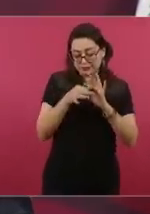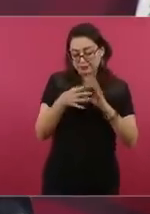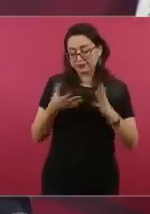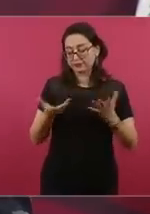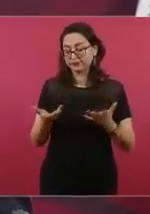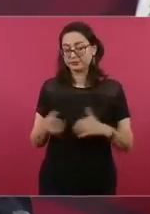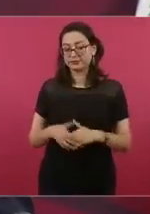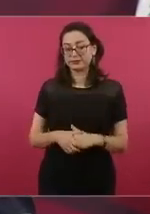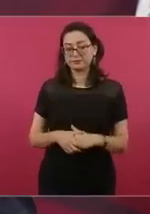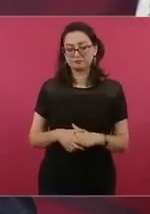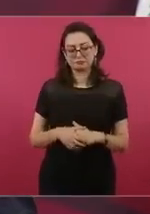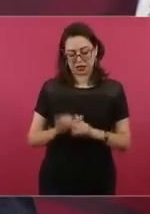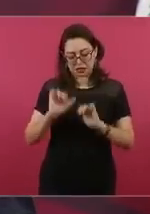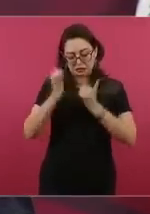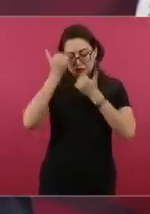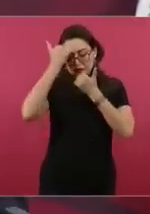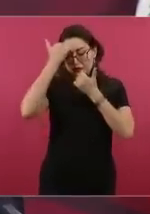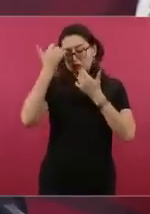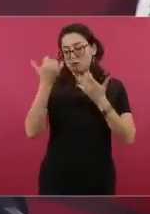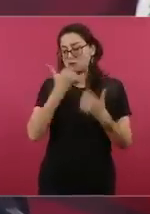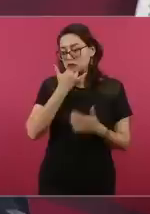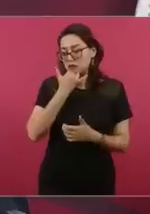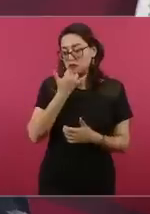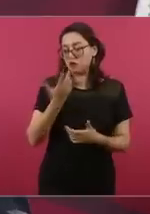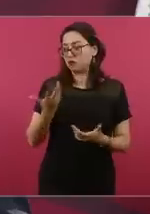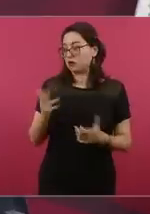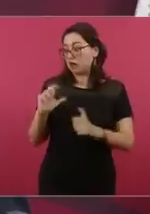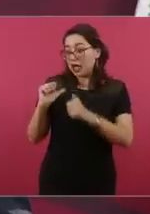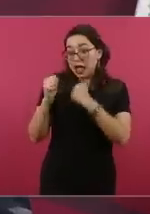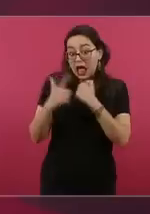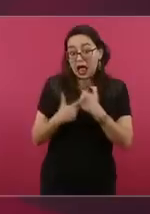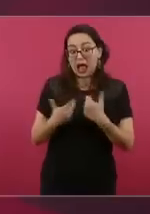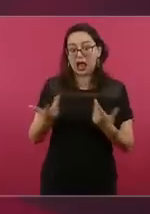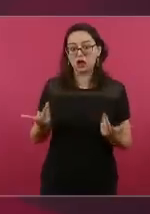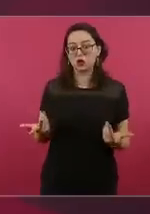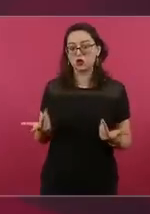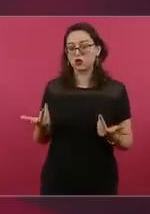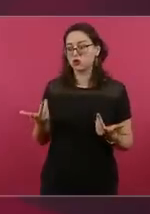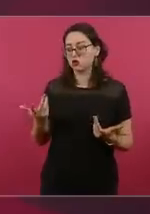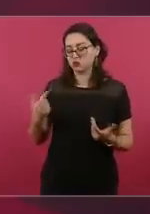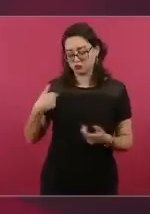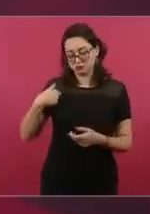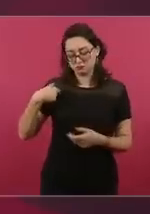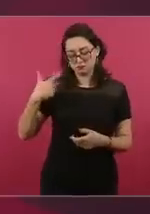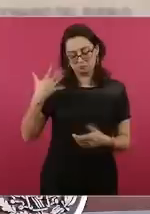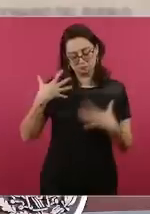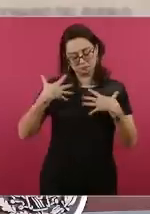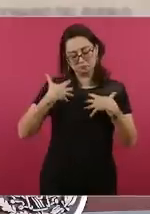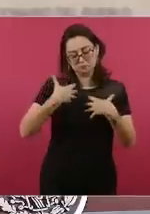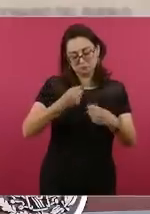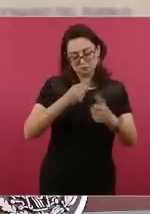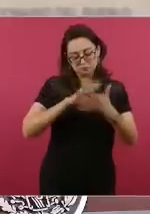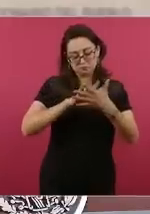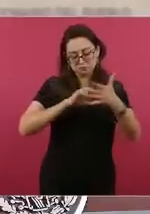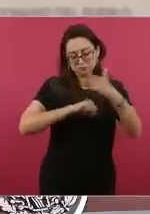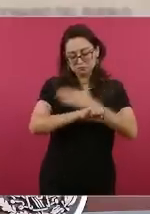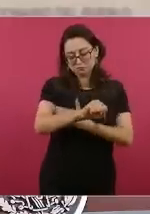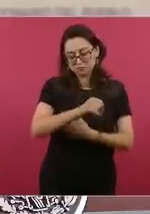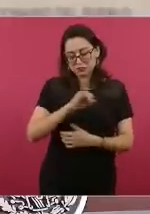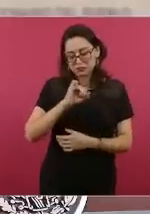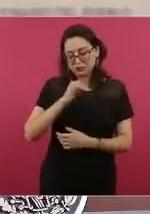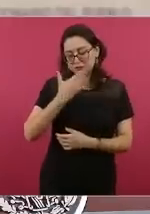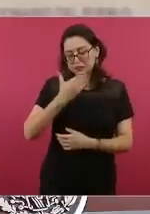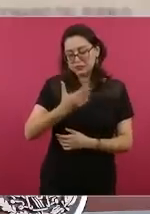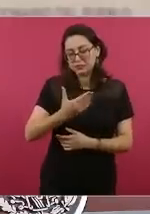y me arrepiento y me pongo a disposición de la justicia.